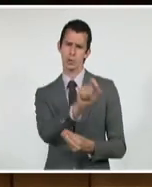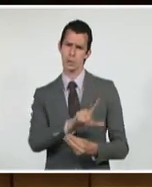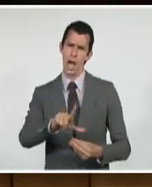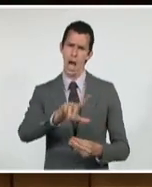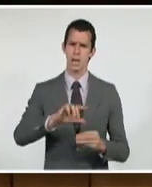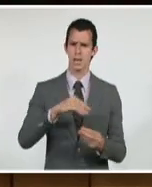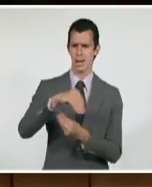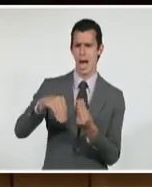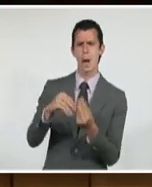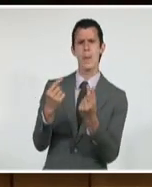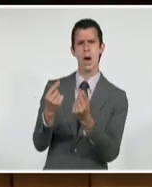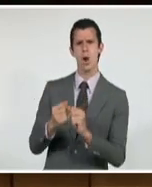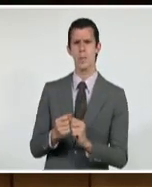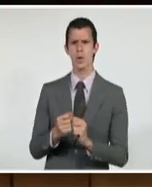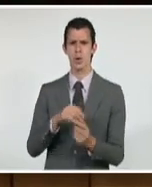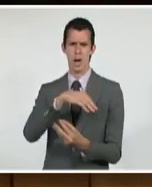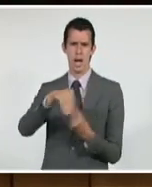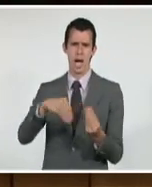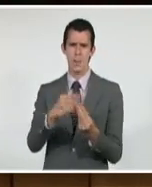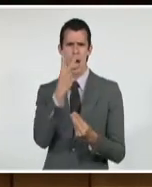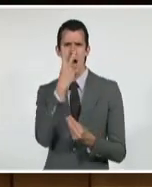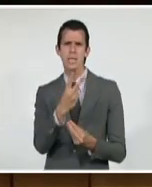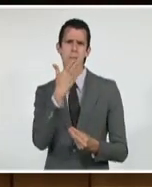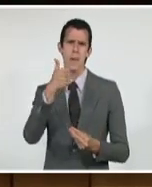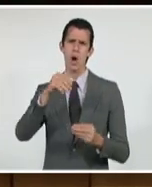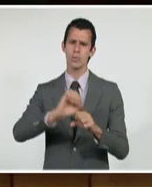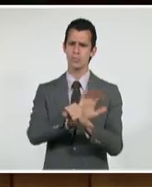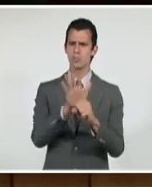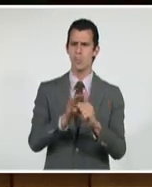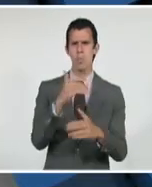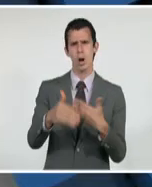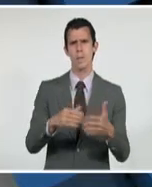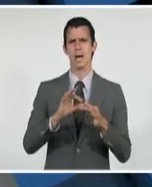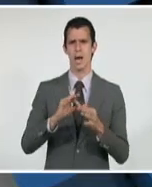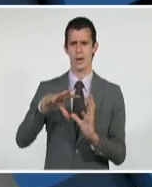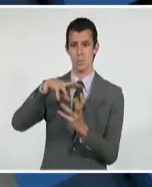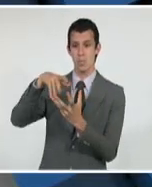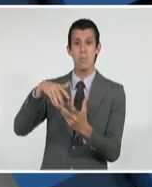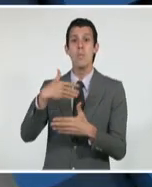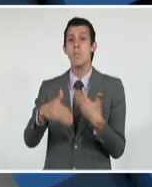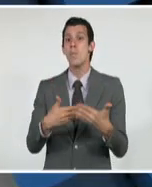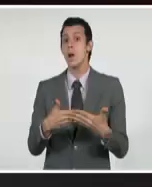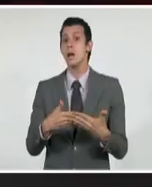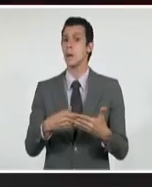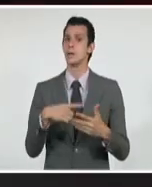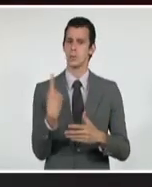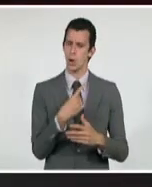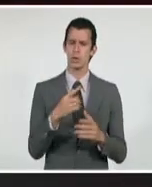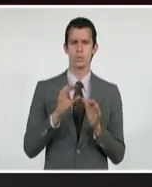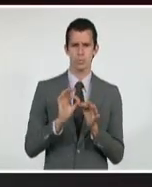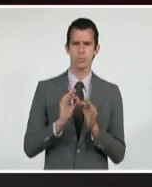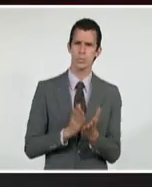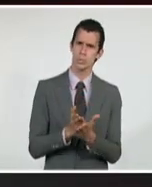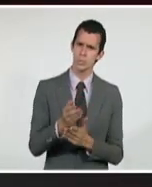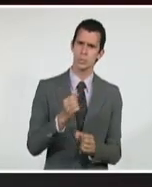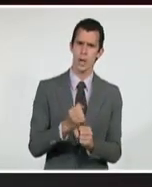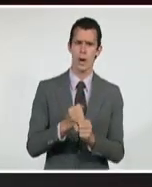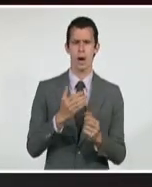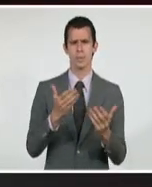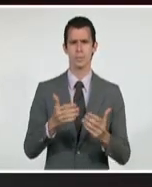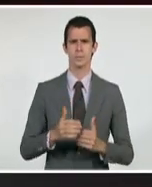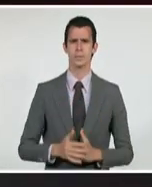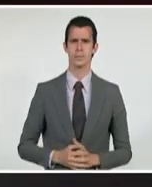de la COVID-19 y los efectos de la crisis mundial. En la primera sesión de trabajo de la Comisión de Temas